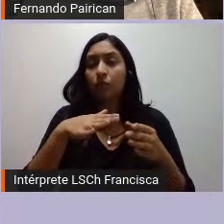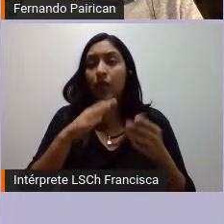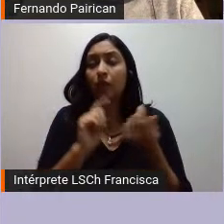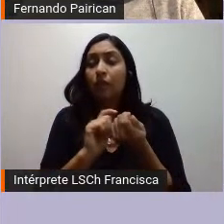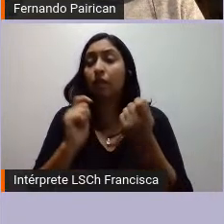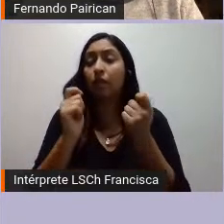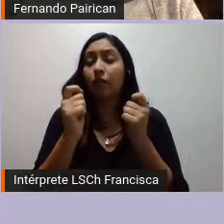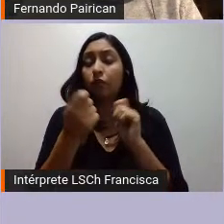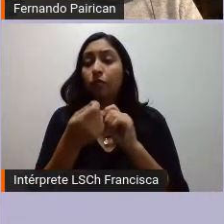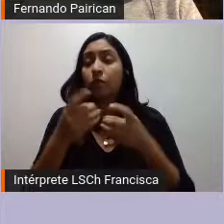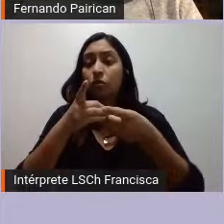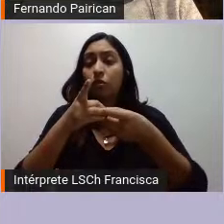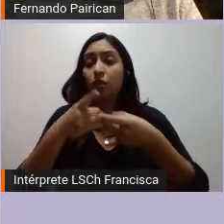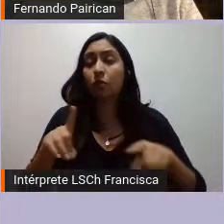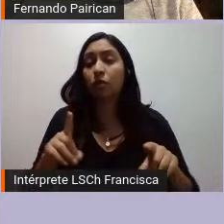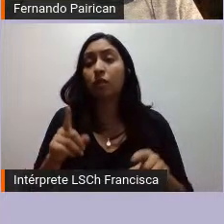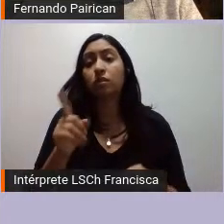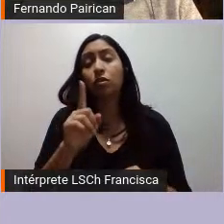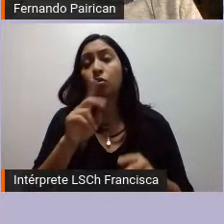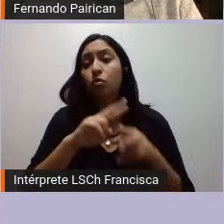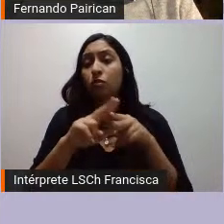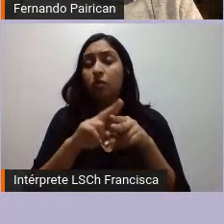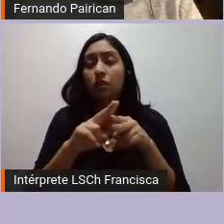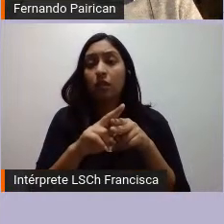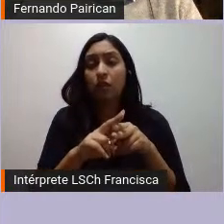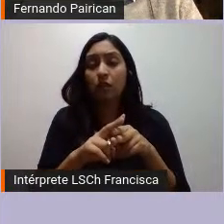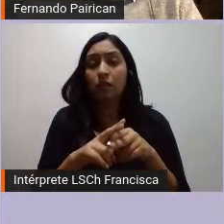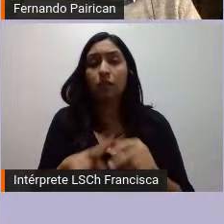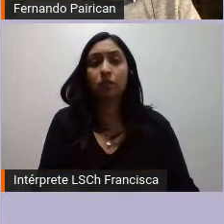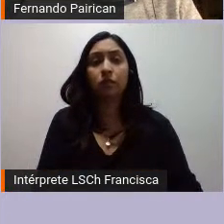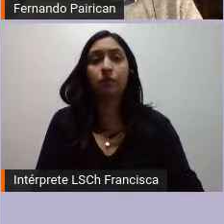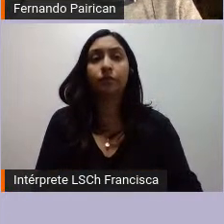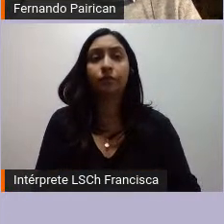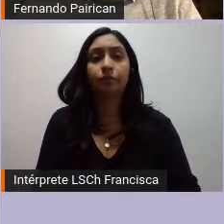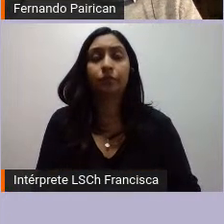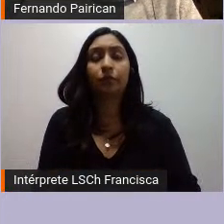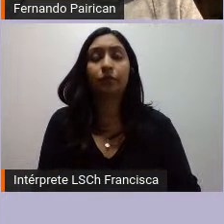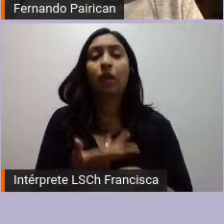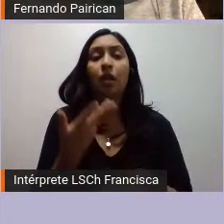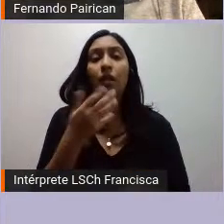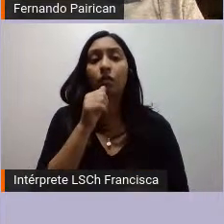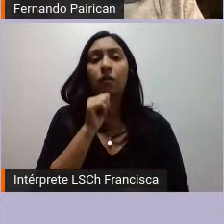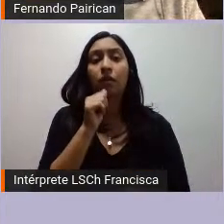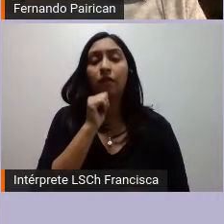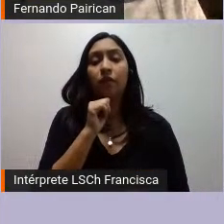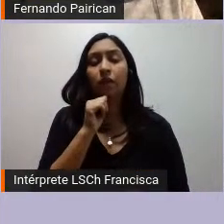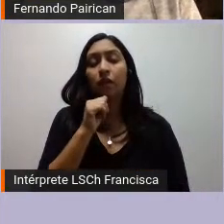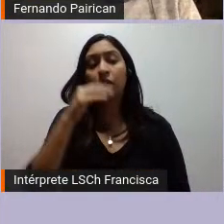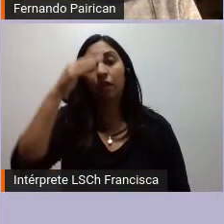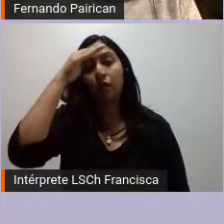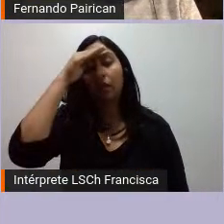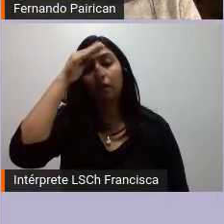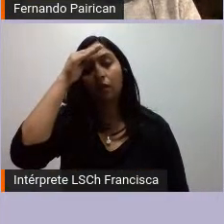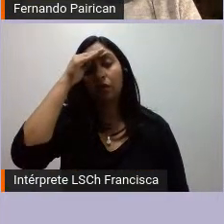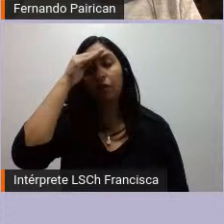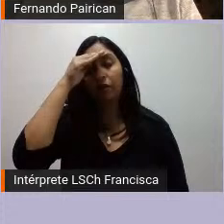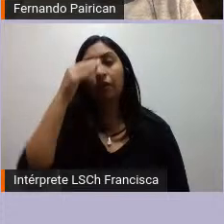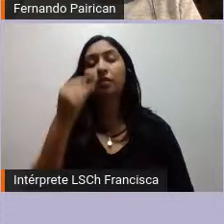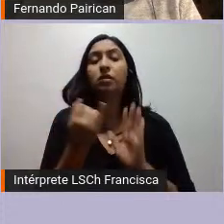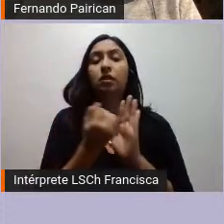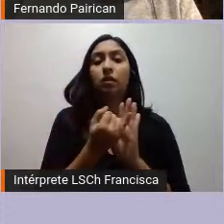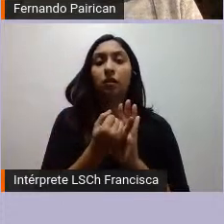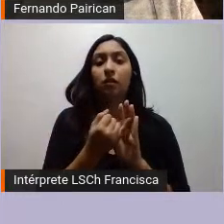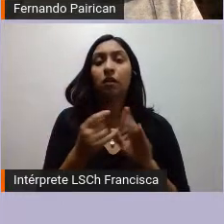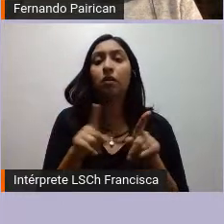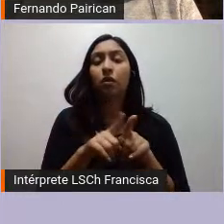materializan y termina generándose una desconfianza en la institucionalidad y sobre ello, como dice el historiador Manuel